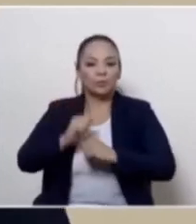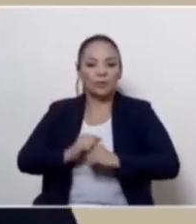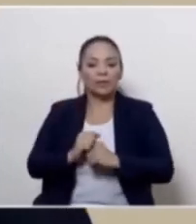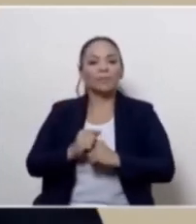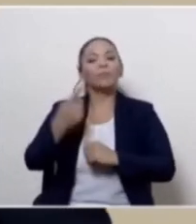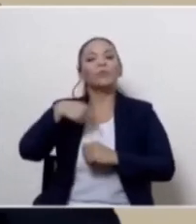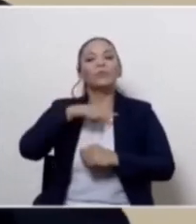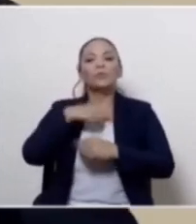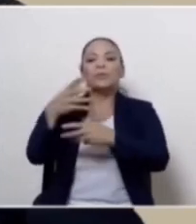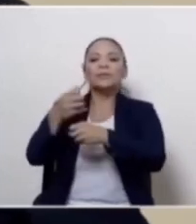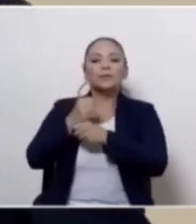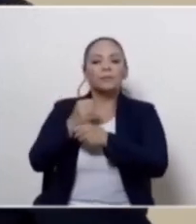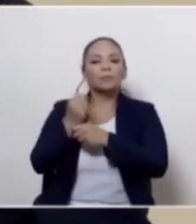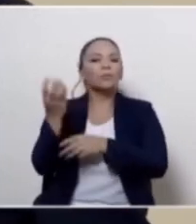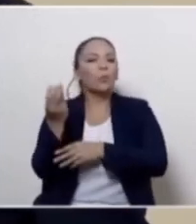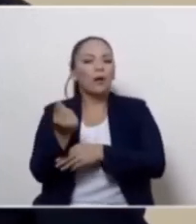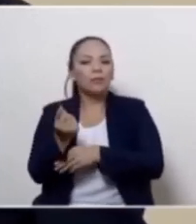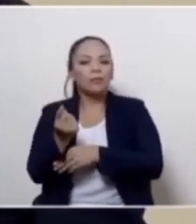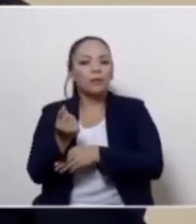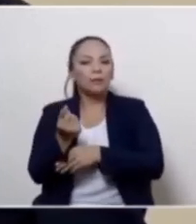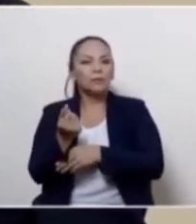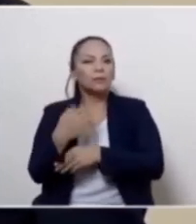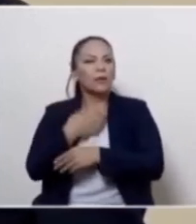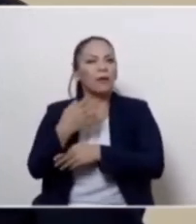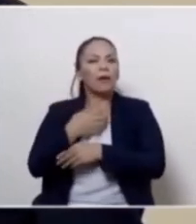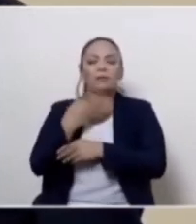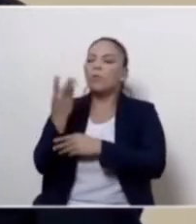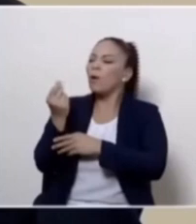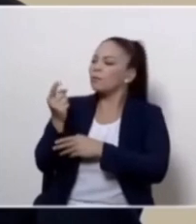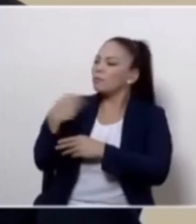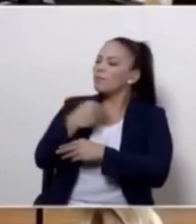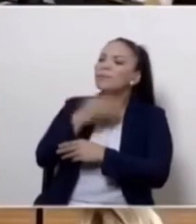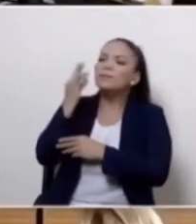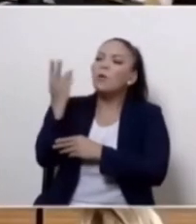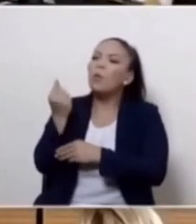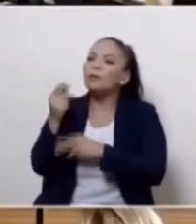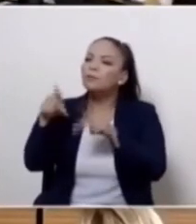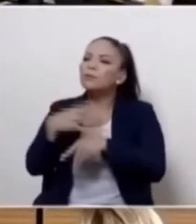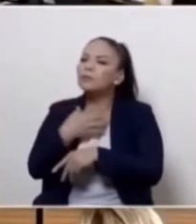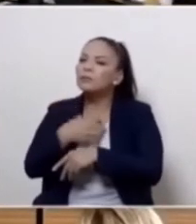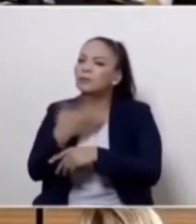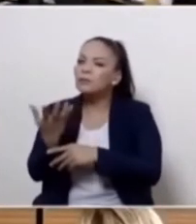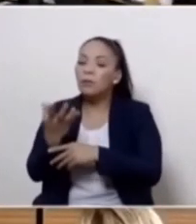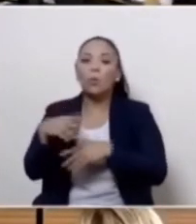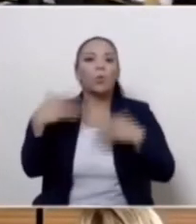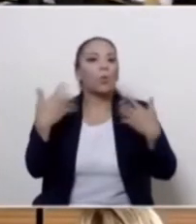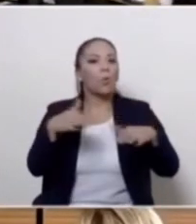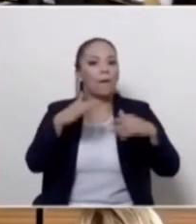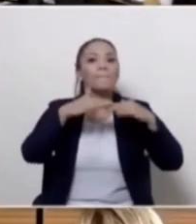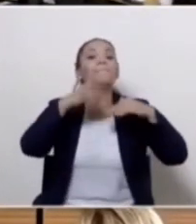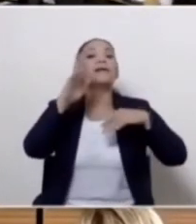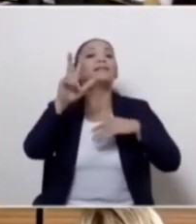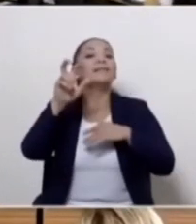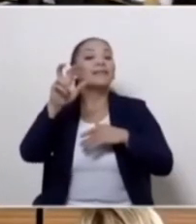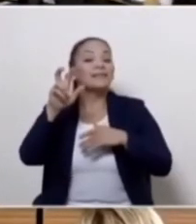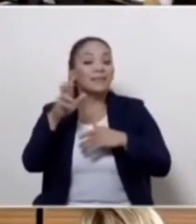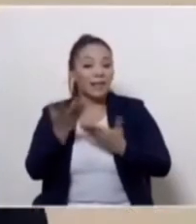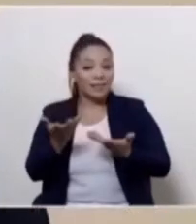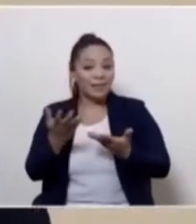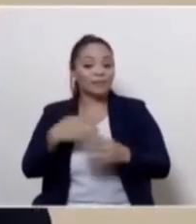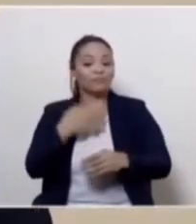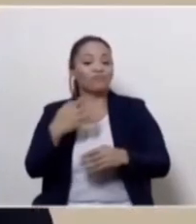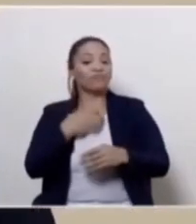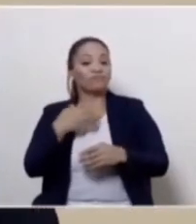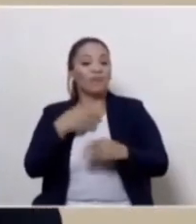recibimos, ¿cuántas objeciones, señora ministra? Más de 300. No se puede.